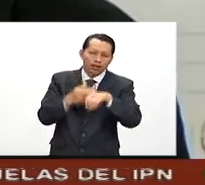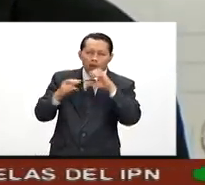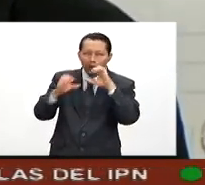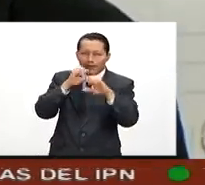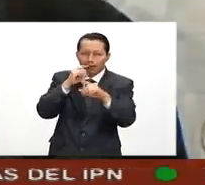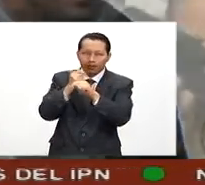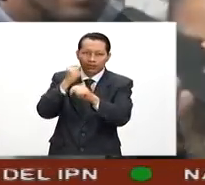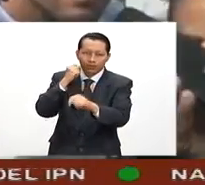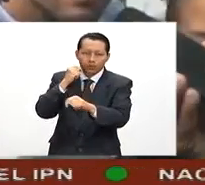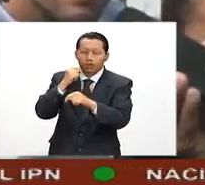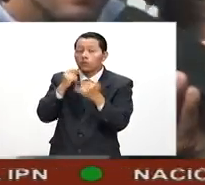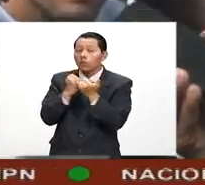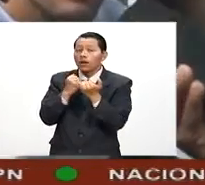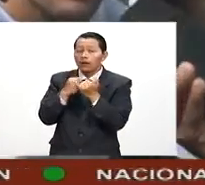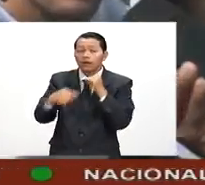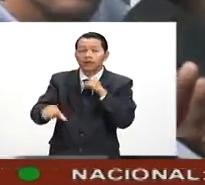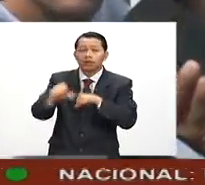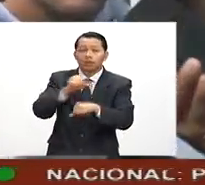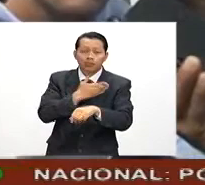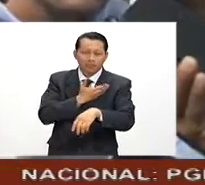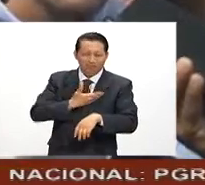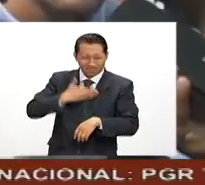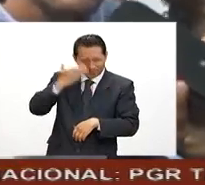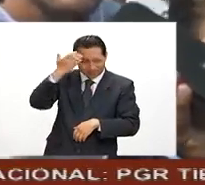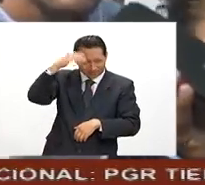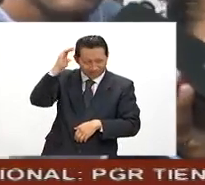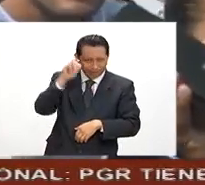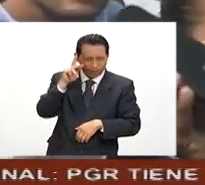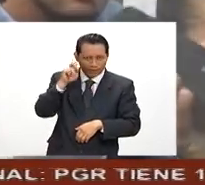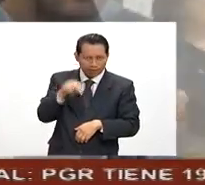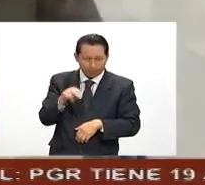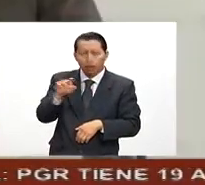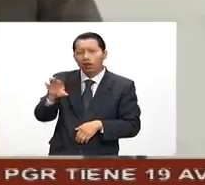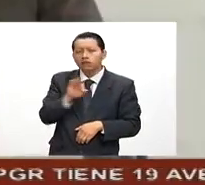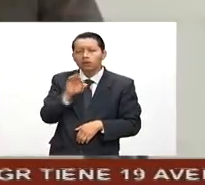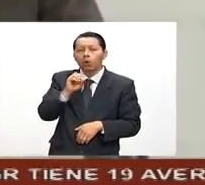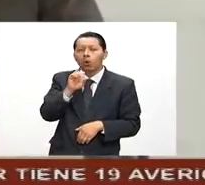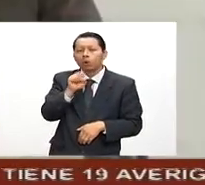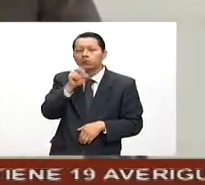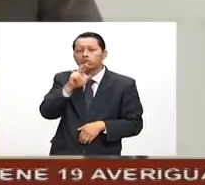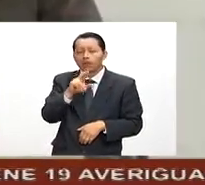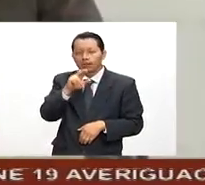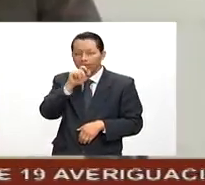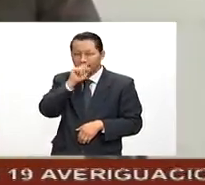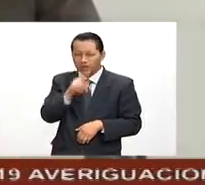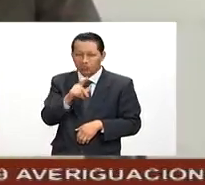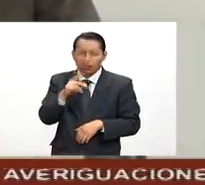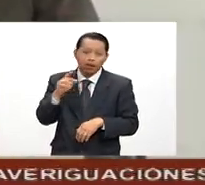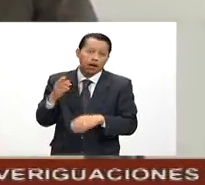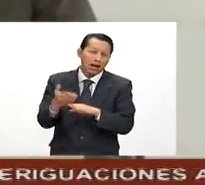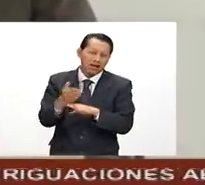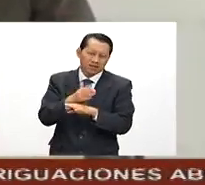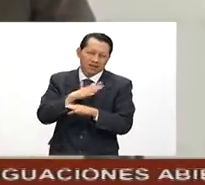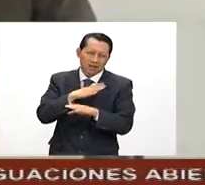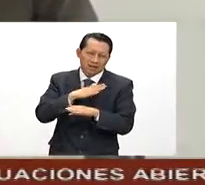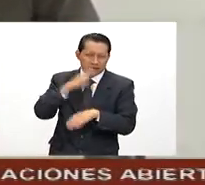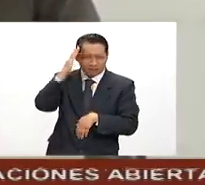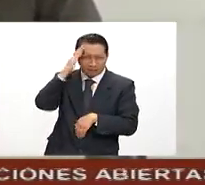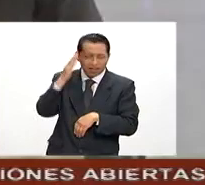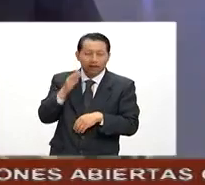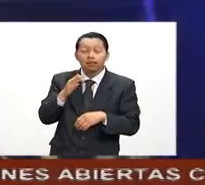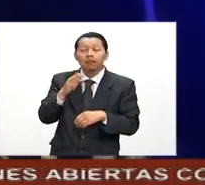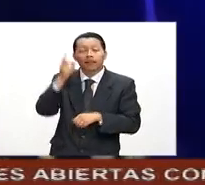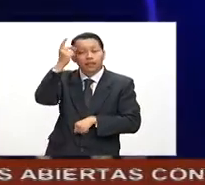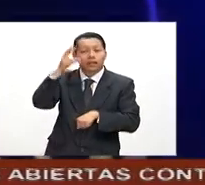Transportes. En su lugar, el presidente Enrique Peña Nieto nombró a Óscar Callejo Silva, quien hasta ahora era el titular de la Dirección General de